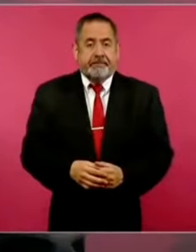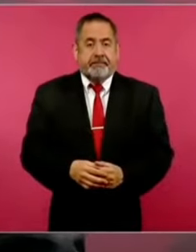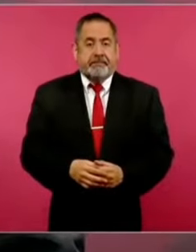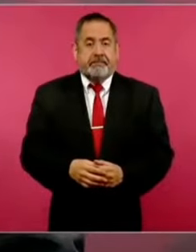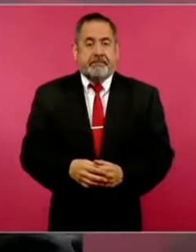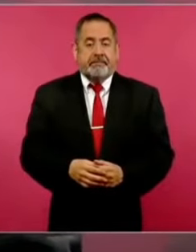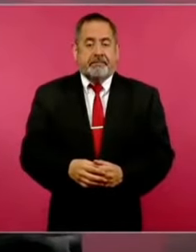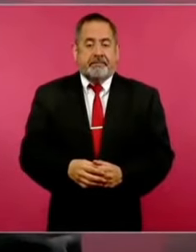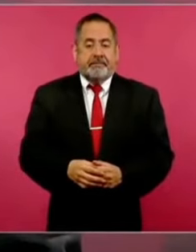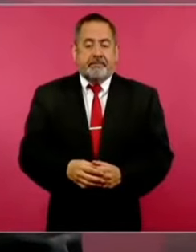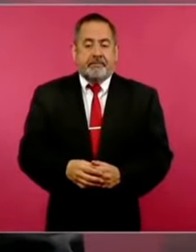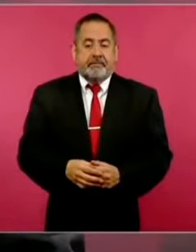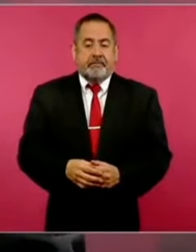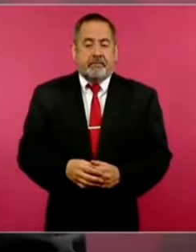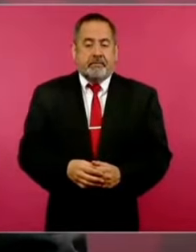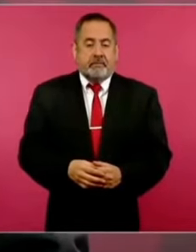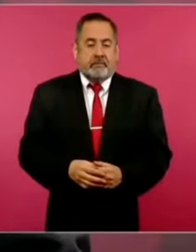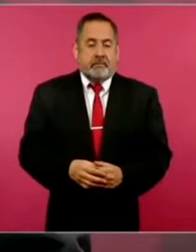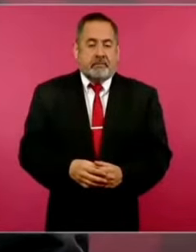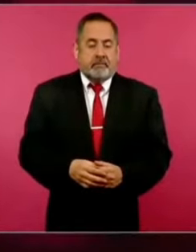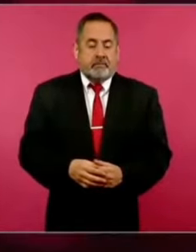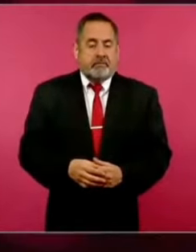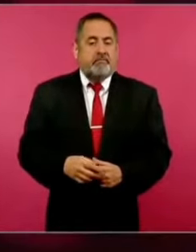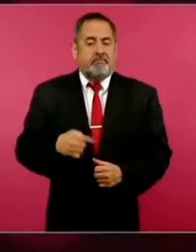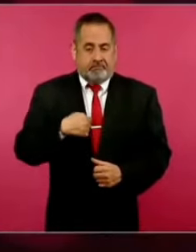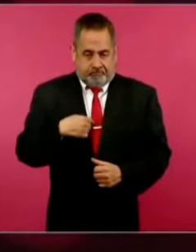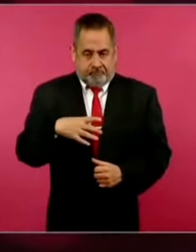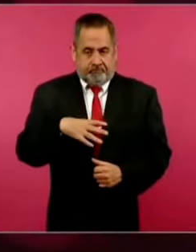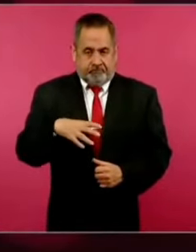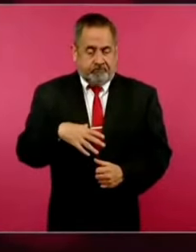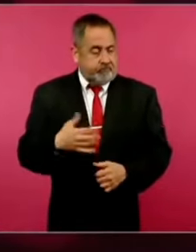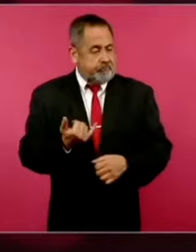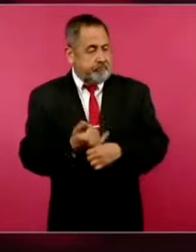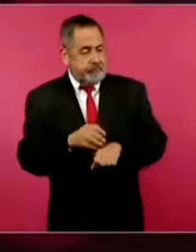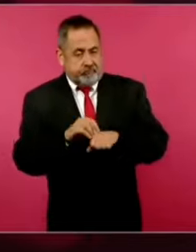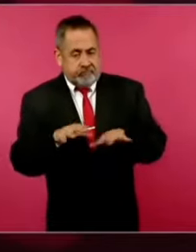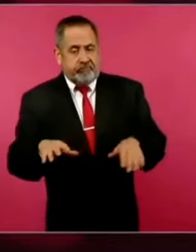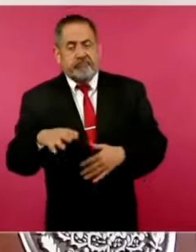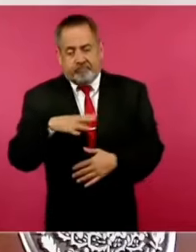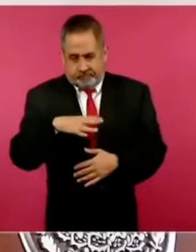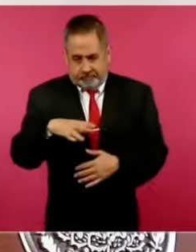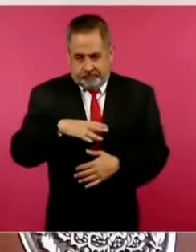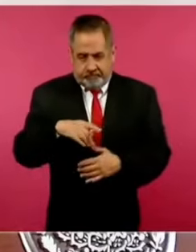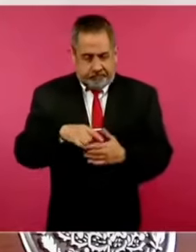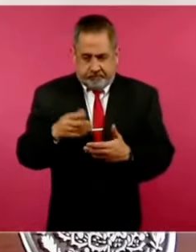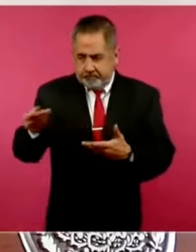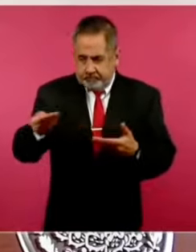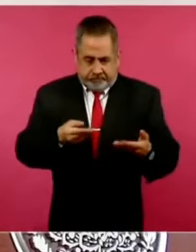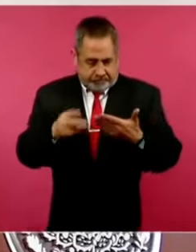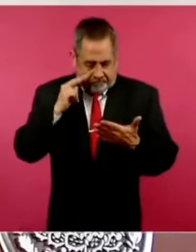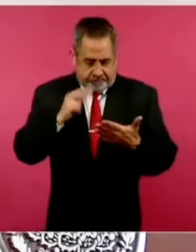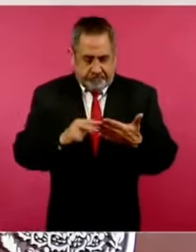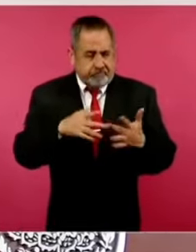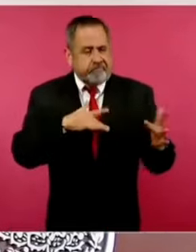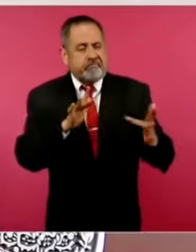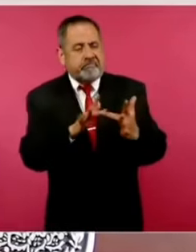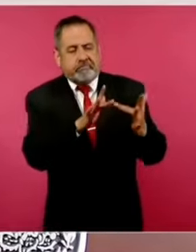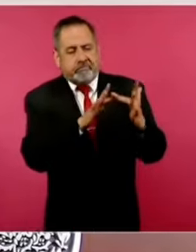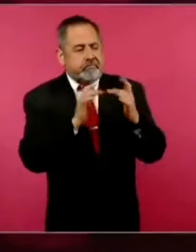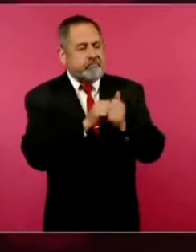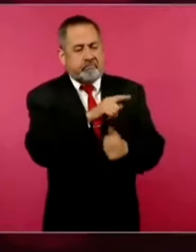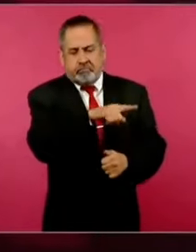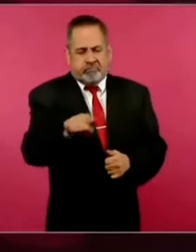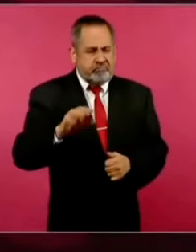Y tengo información, además porque mantengo comunicación con